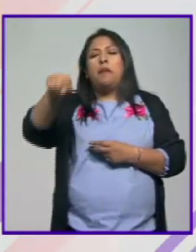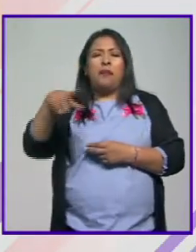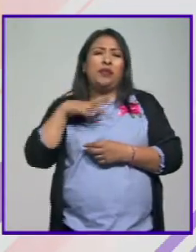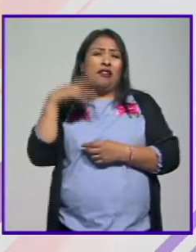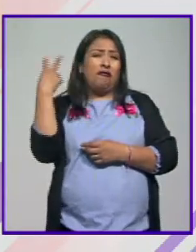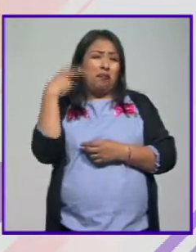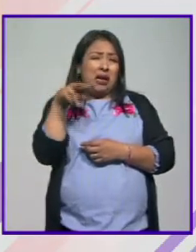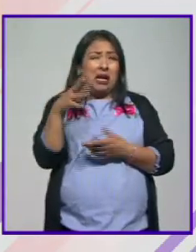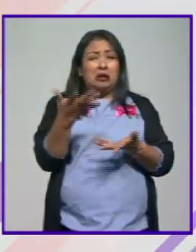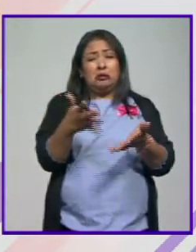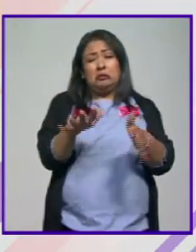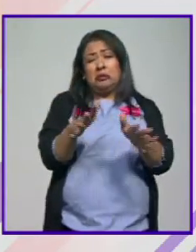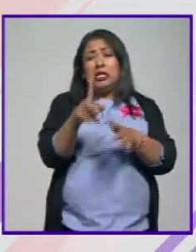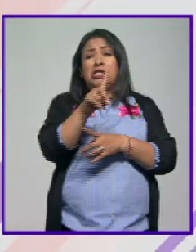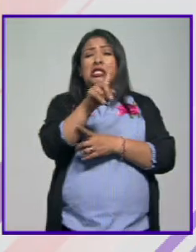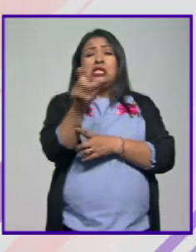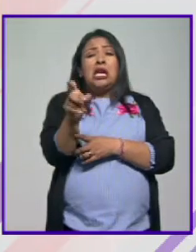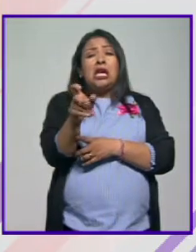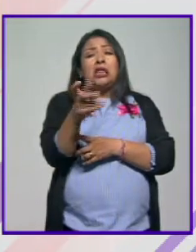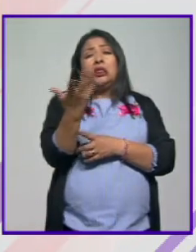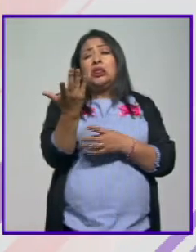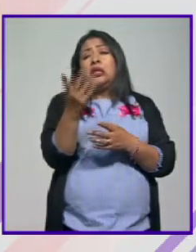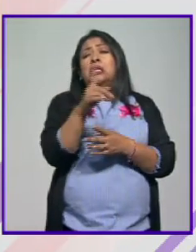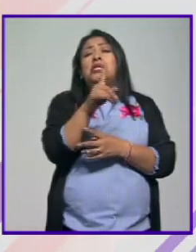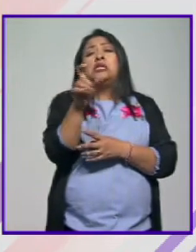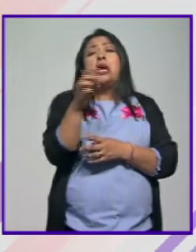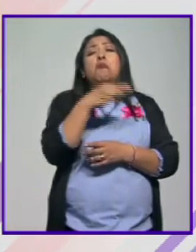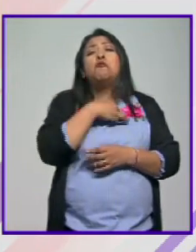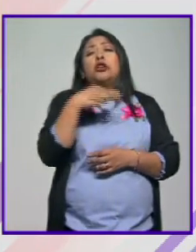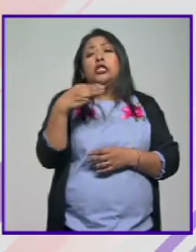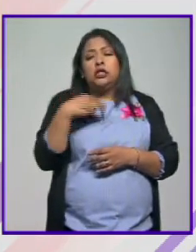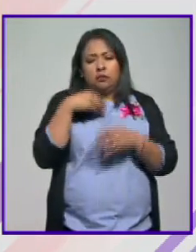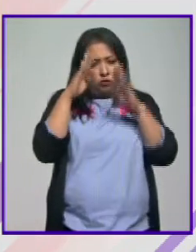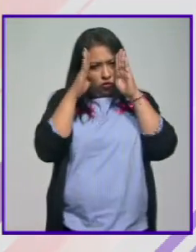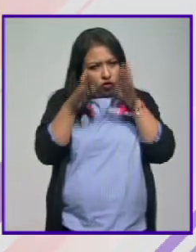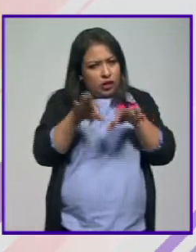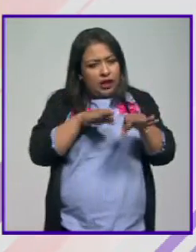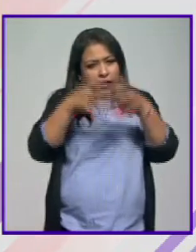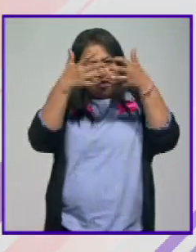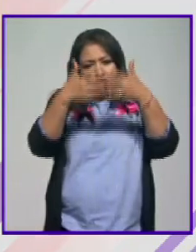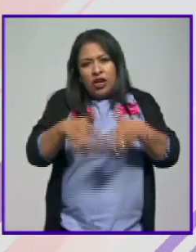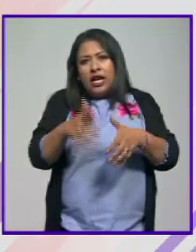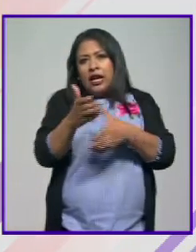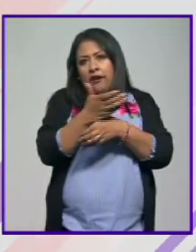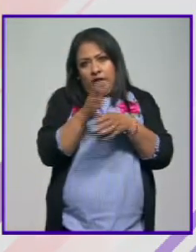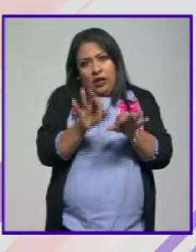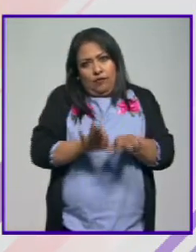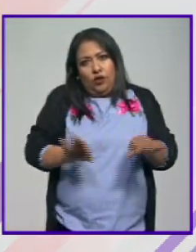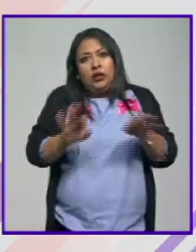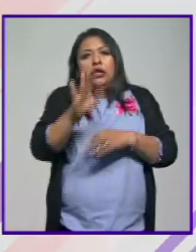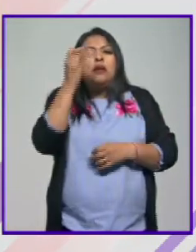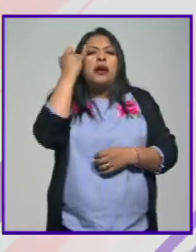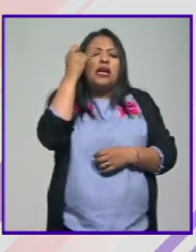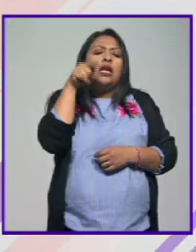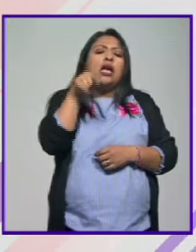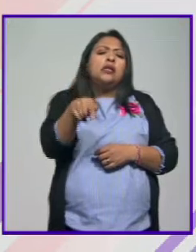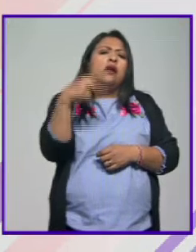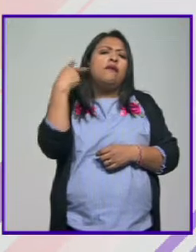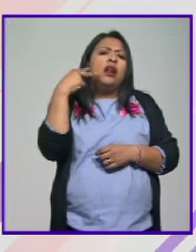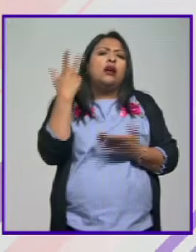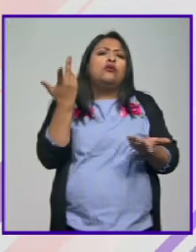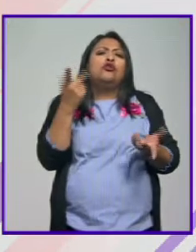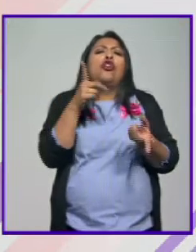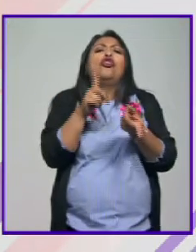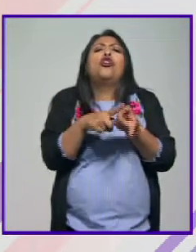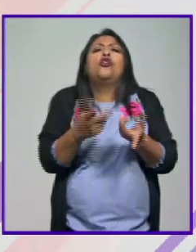tiene por lo menos 100 municipios que se dedican al café así importantes entonces imagínate que decimos este es café Veracruz